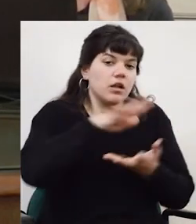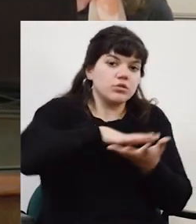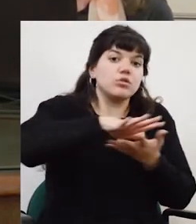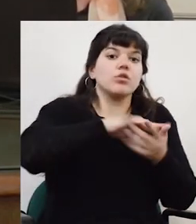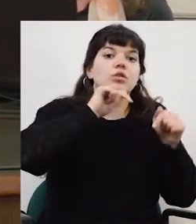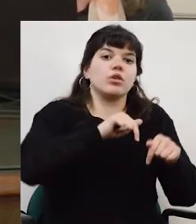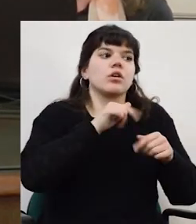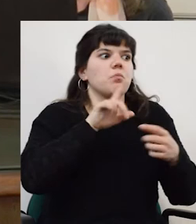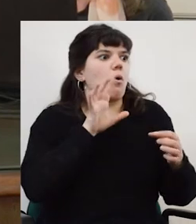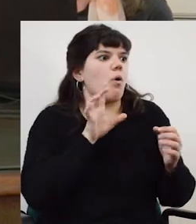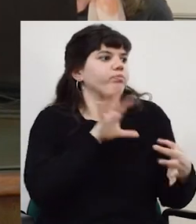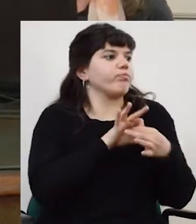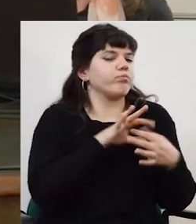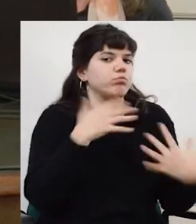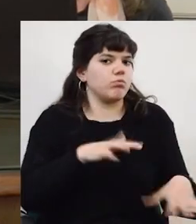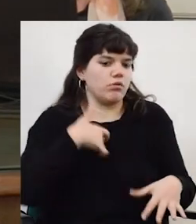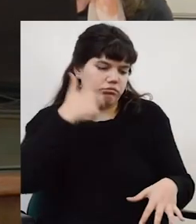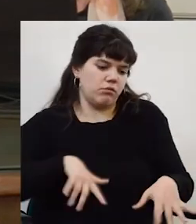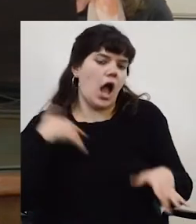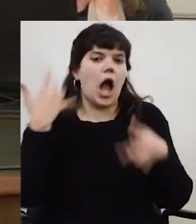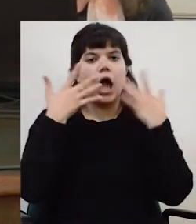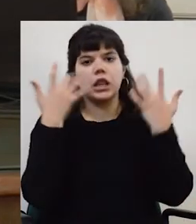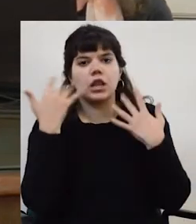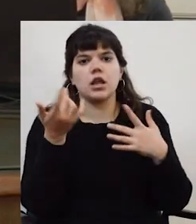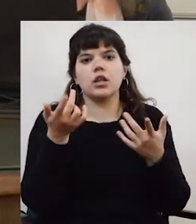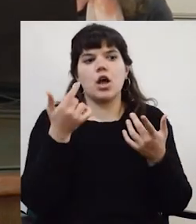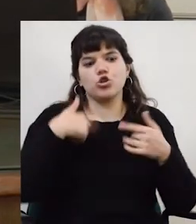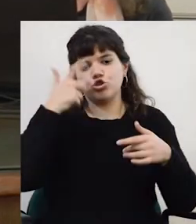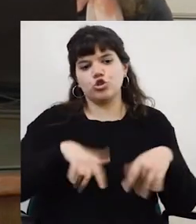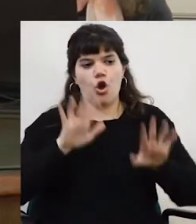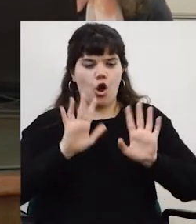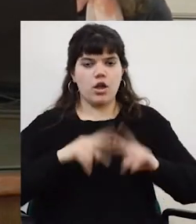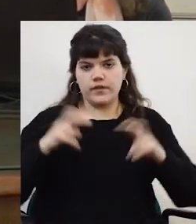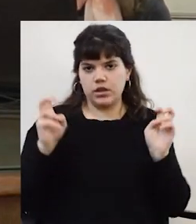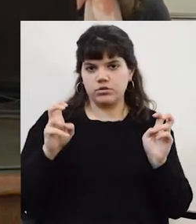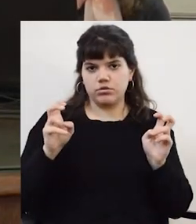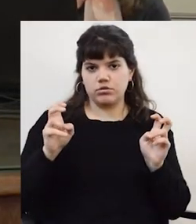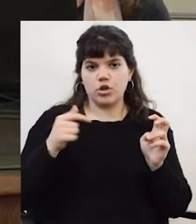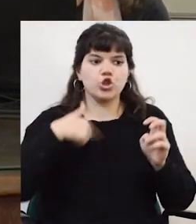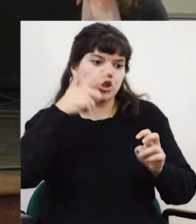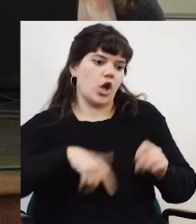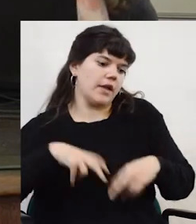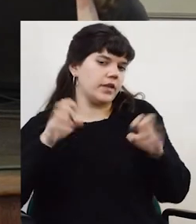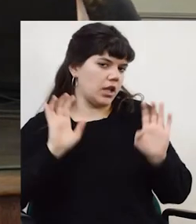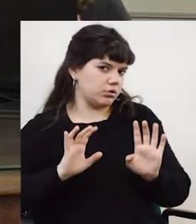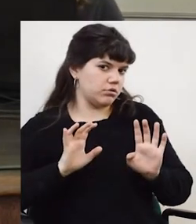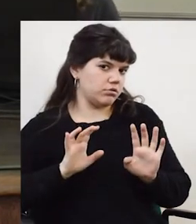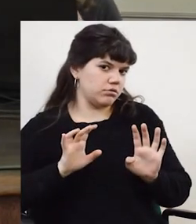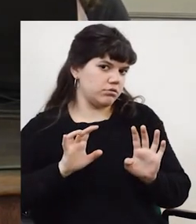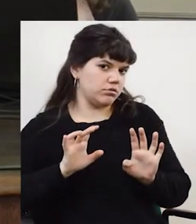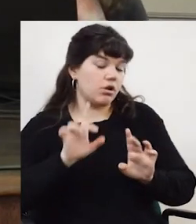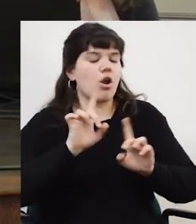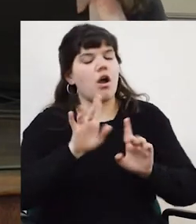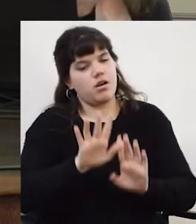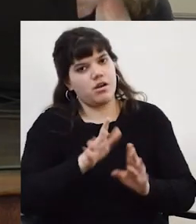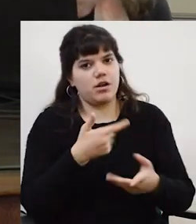estaba muy asociada a, bueno, yo soy artista, yo soy la investigación, lo que yo hago es investigación. No, pero